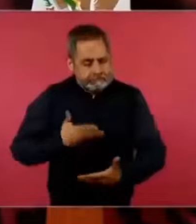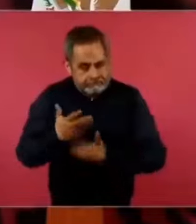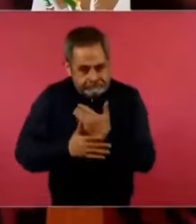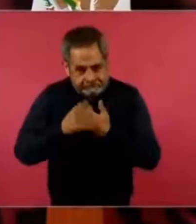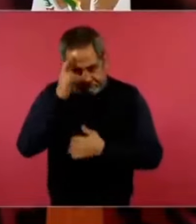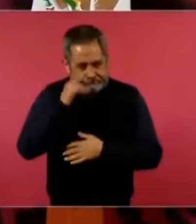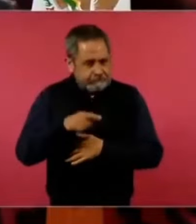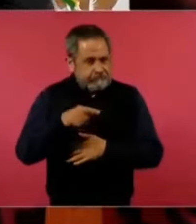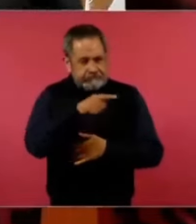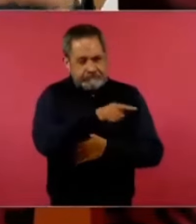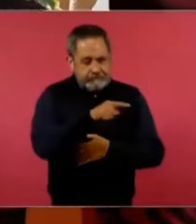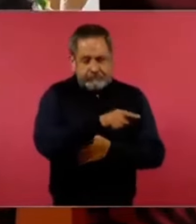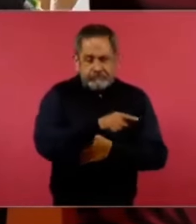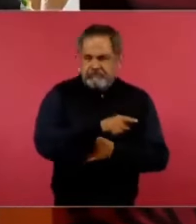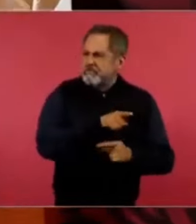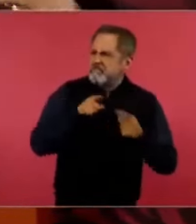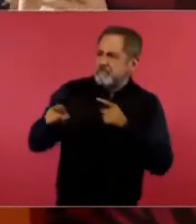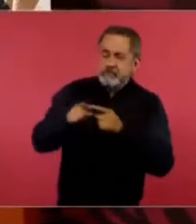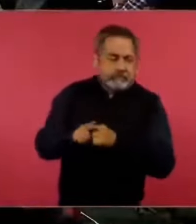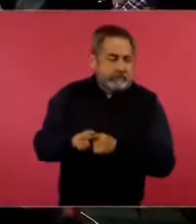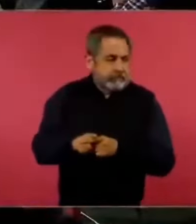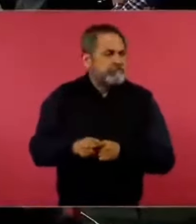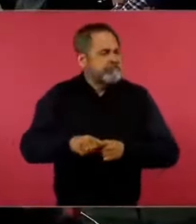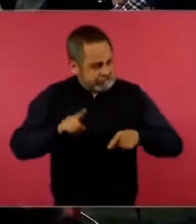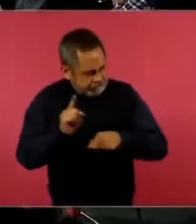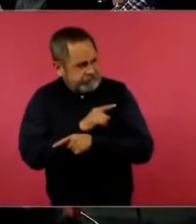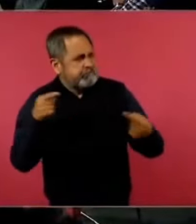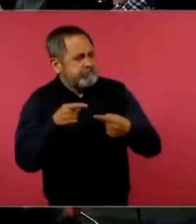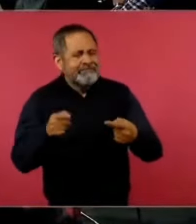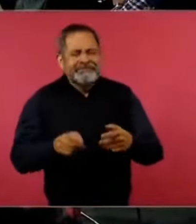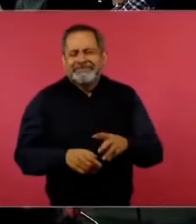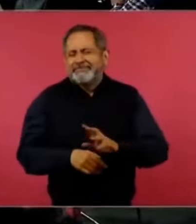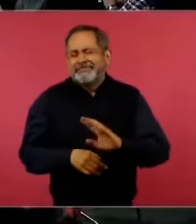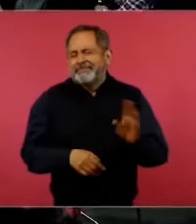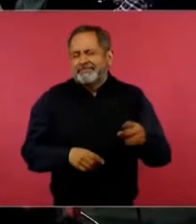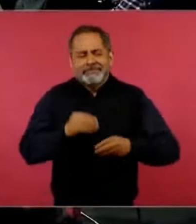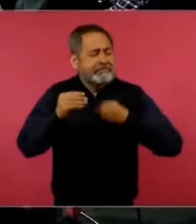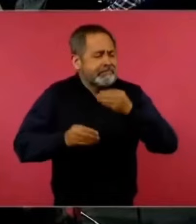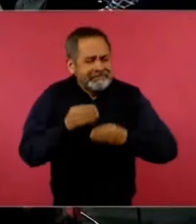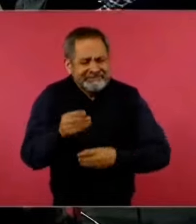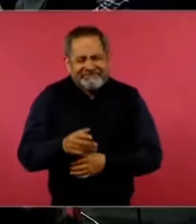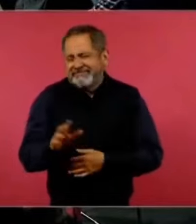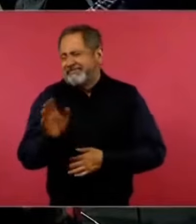enganchen con pleitos o